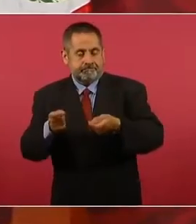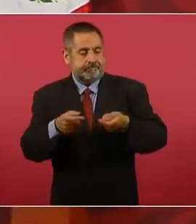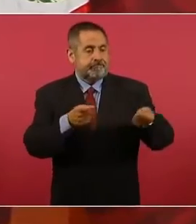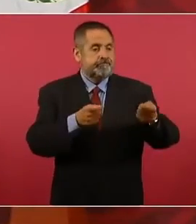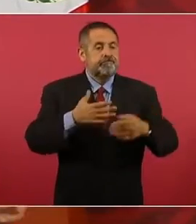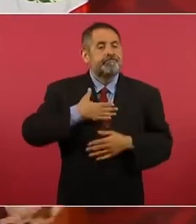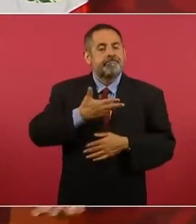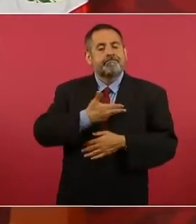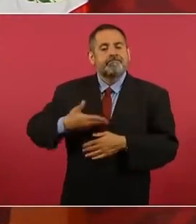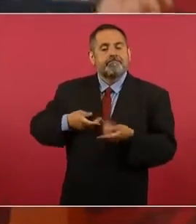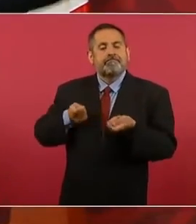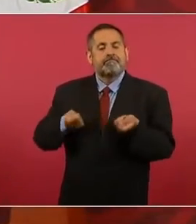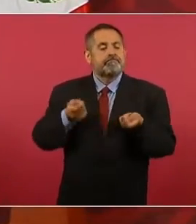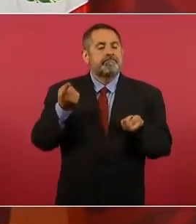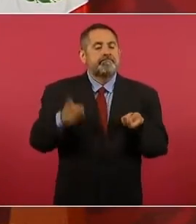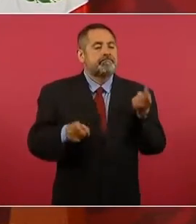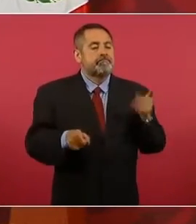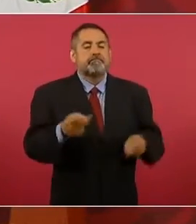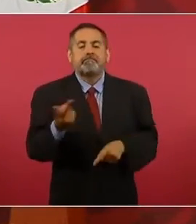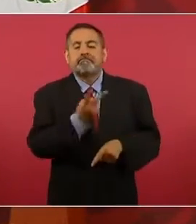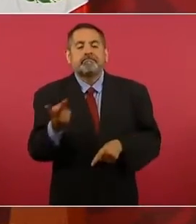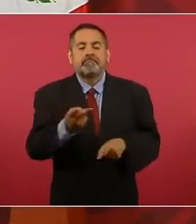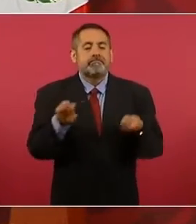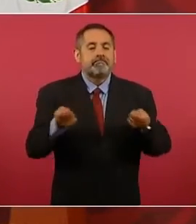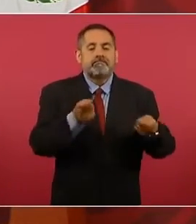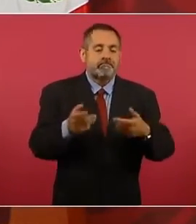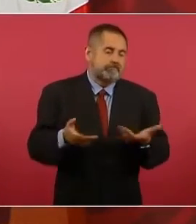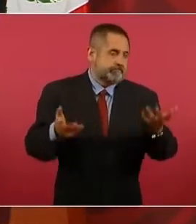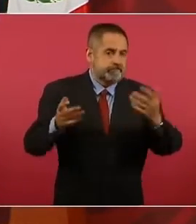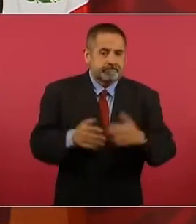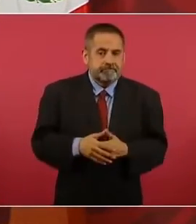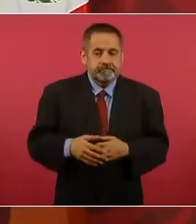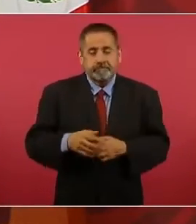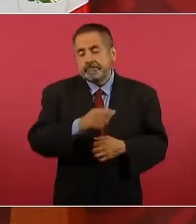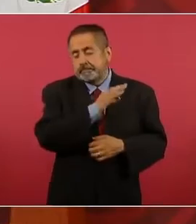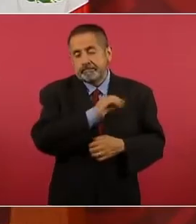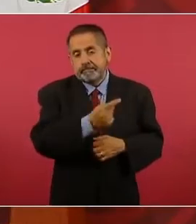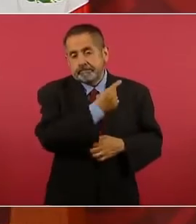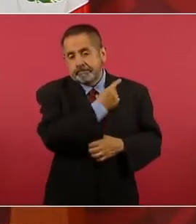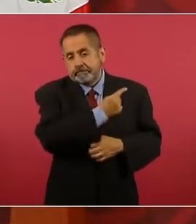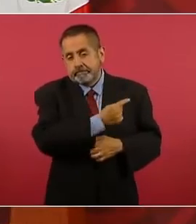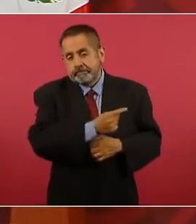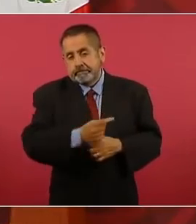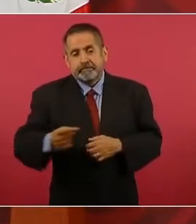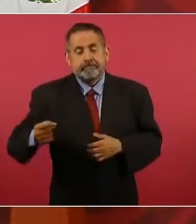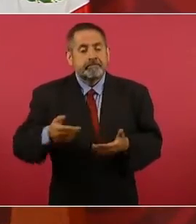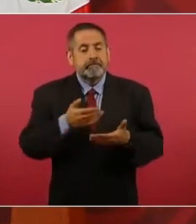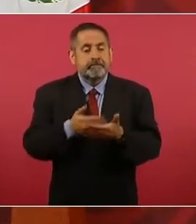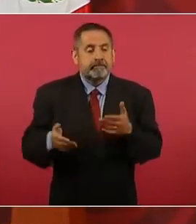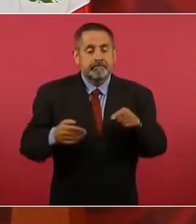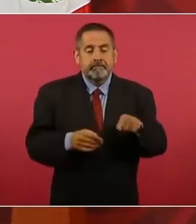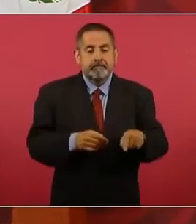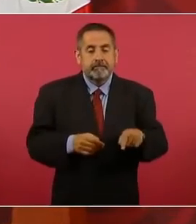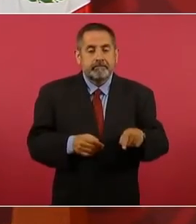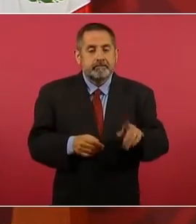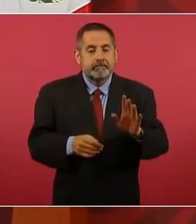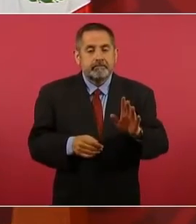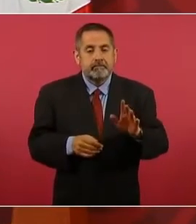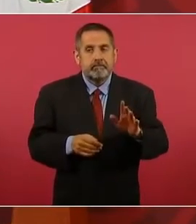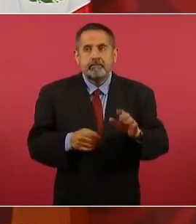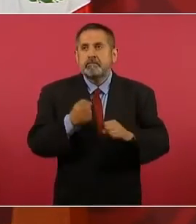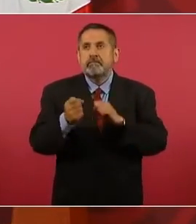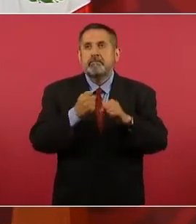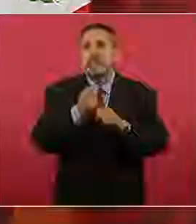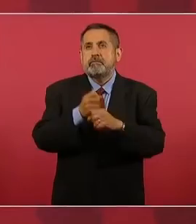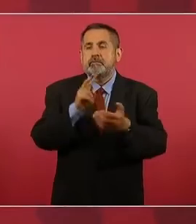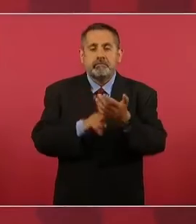Y así hasta finales del